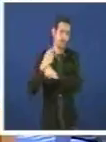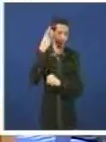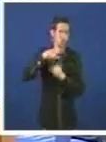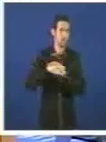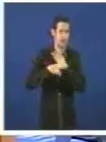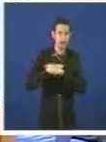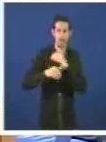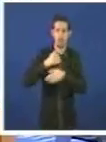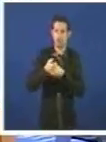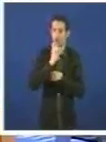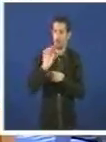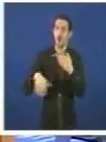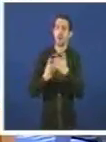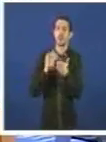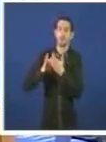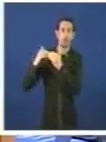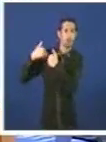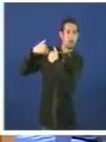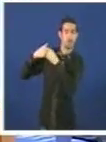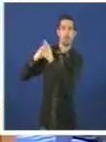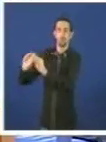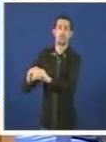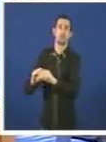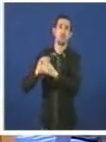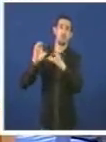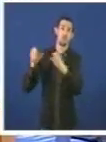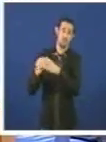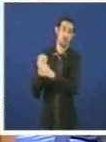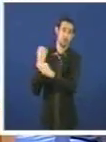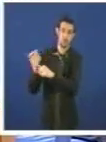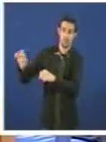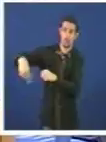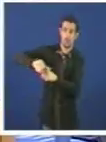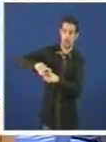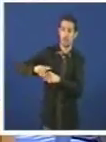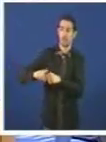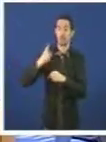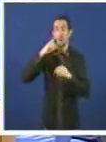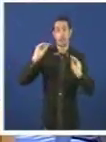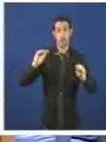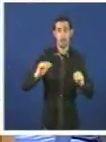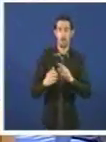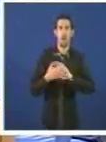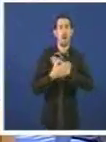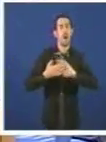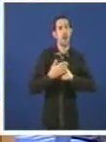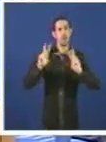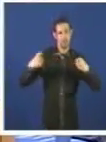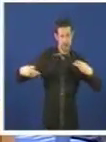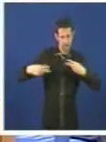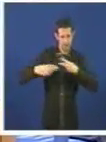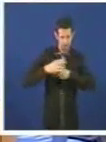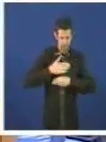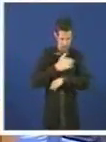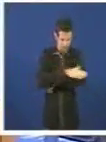recaíu na parte do goberno que pertence a súa formación política, chama atención que acuse vostede o recorte deste goberno o